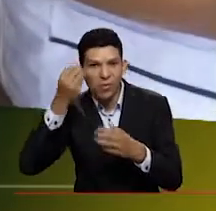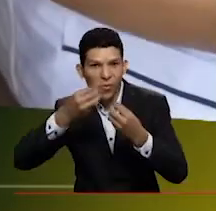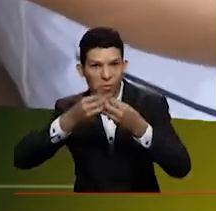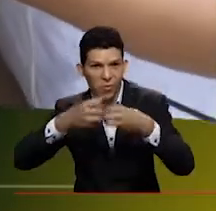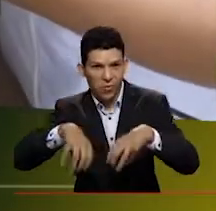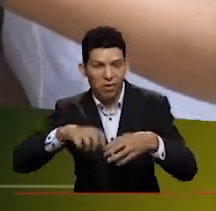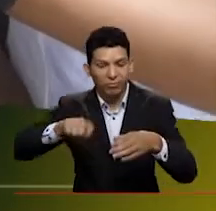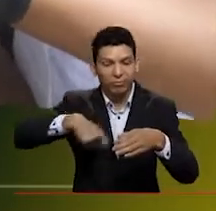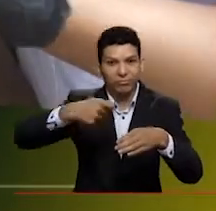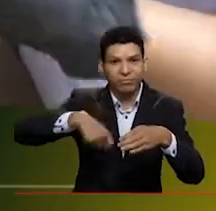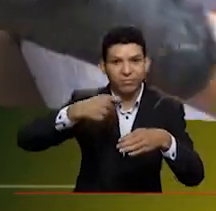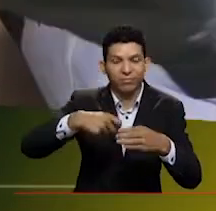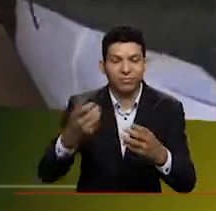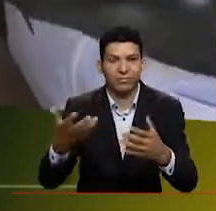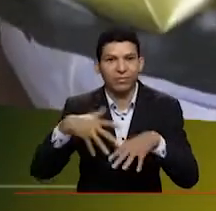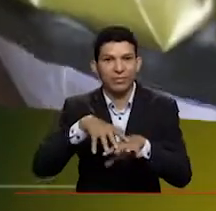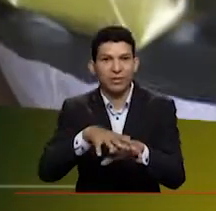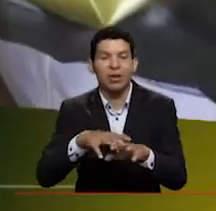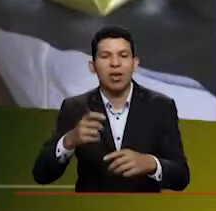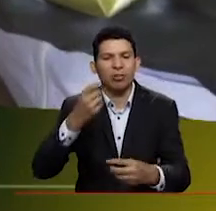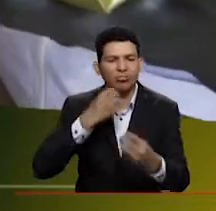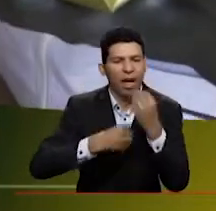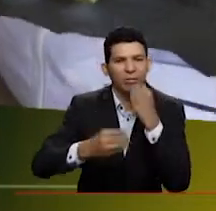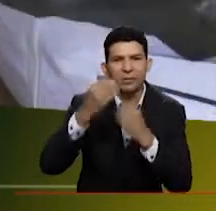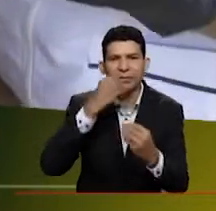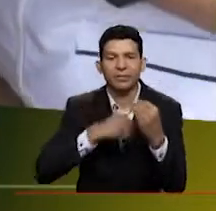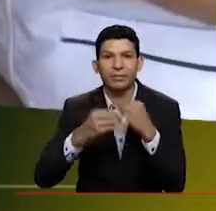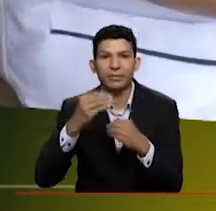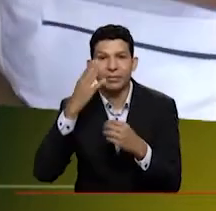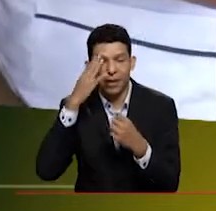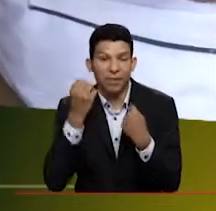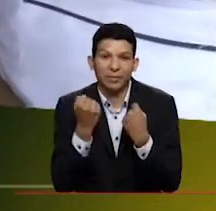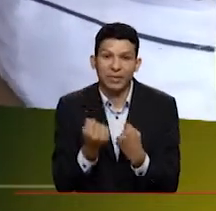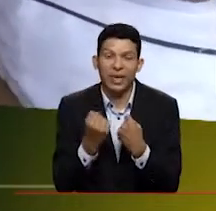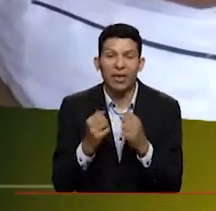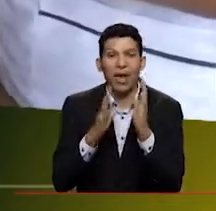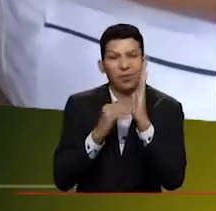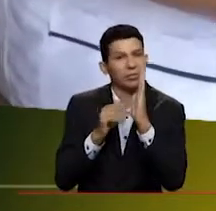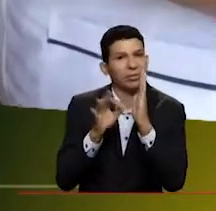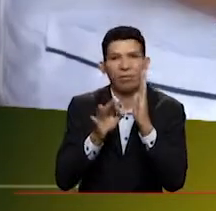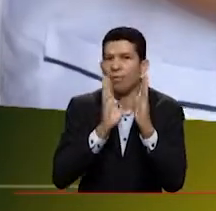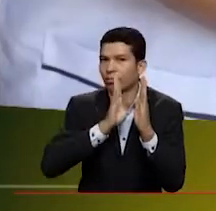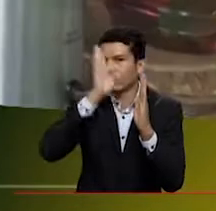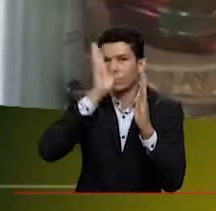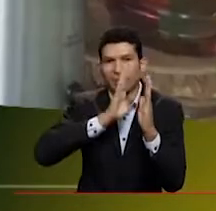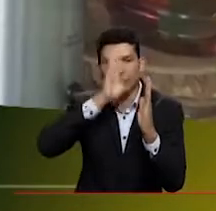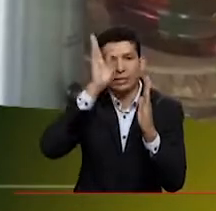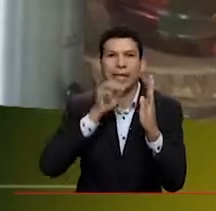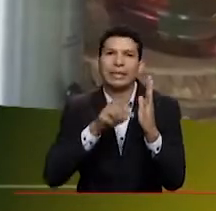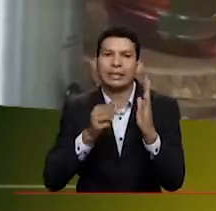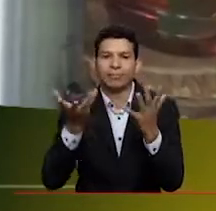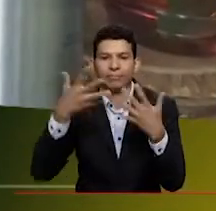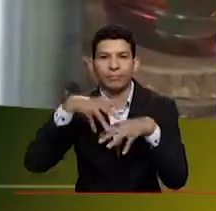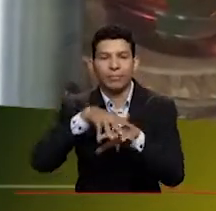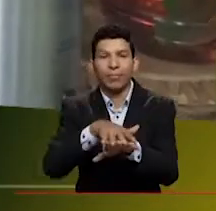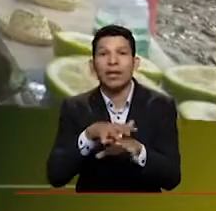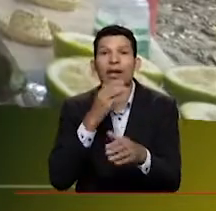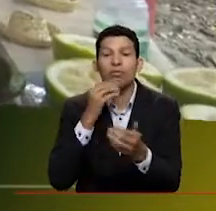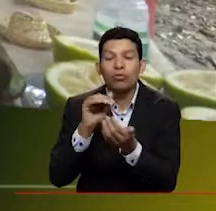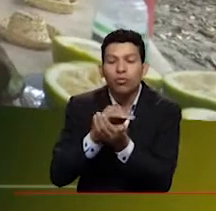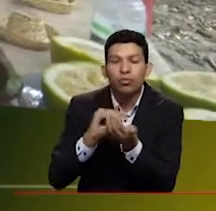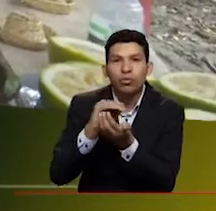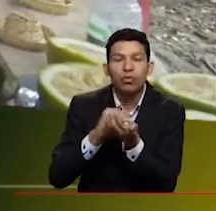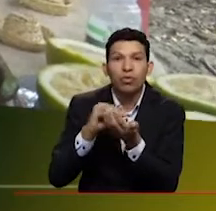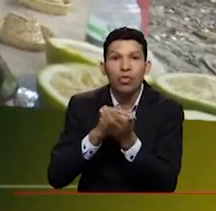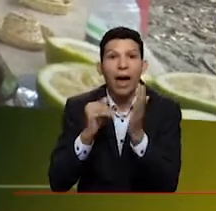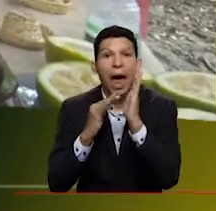porque el trabajo del campo es pesado. Entonces, pues, lo que hemos estado haciendo es como fusionar todo eso. Por ejemplo, hacemos buñuelos de arroz,